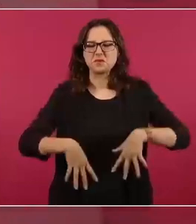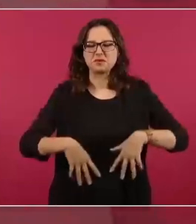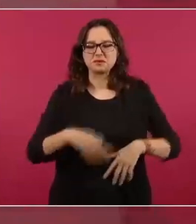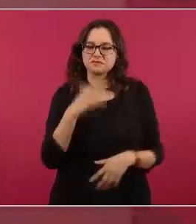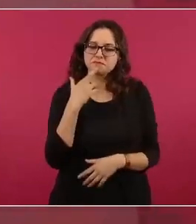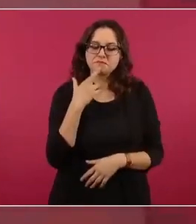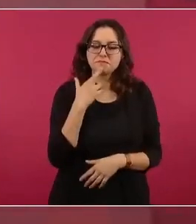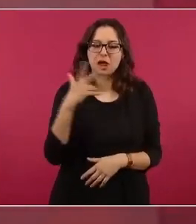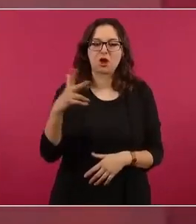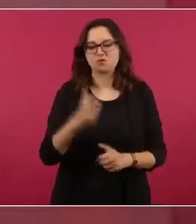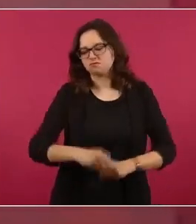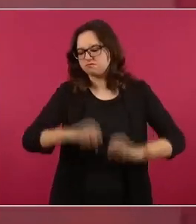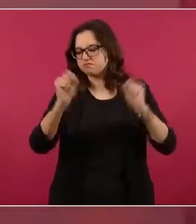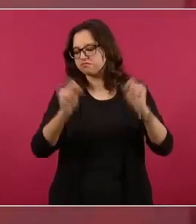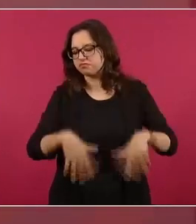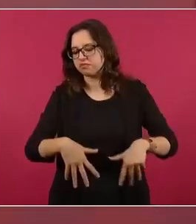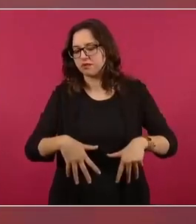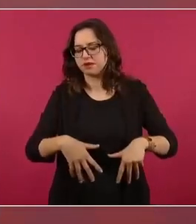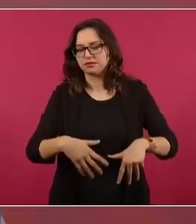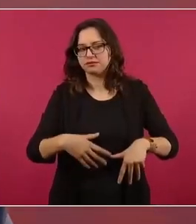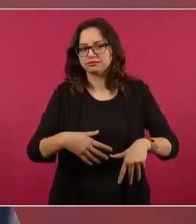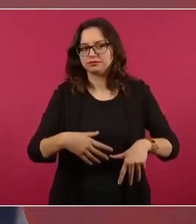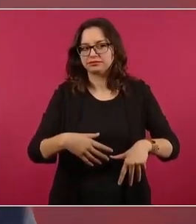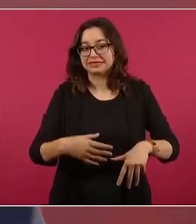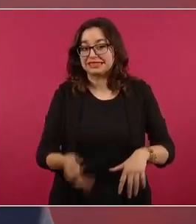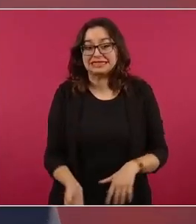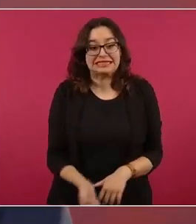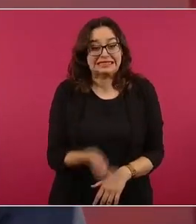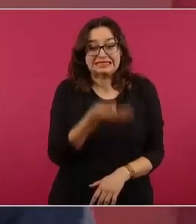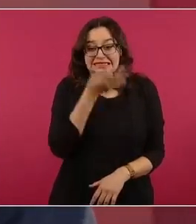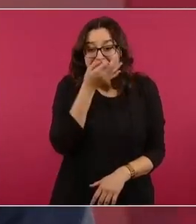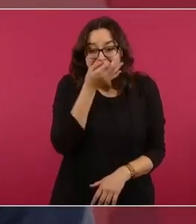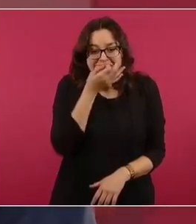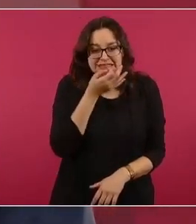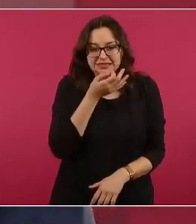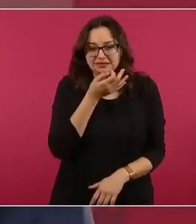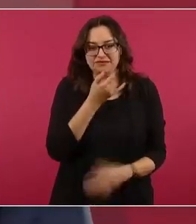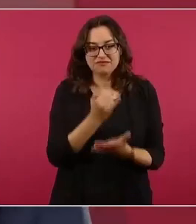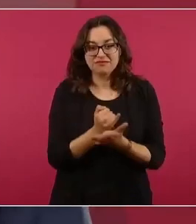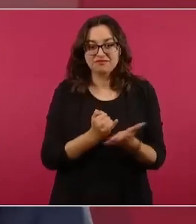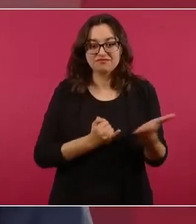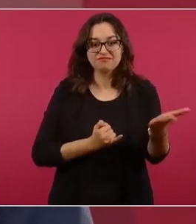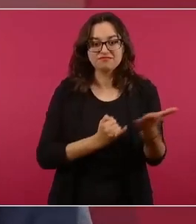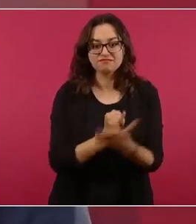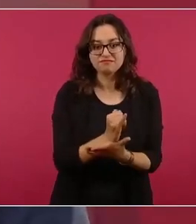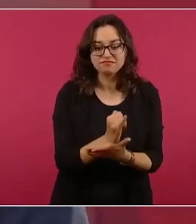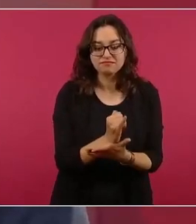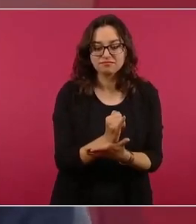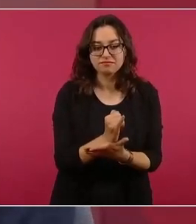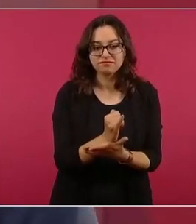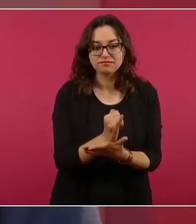que sin caer en el necesariato,